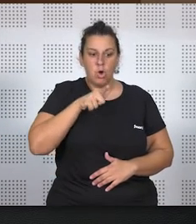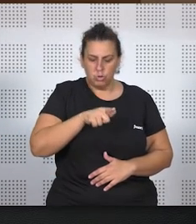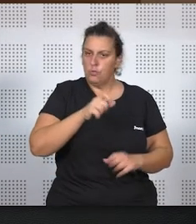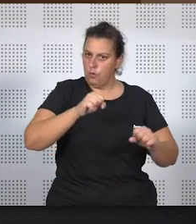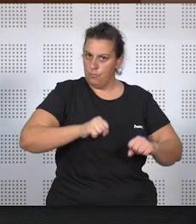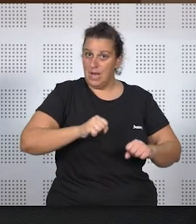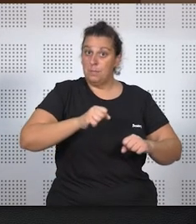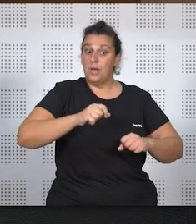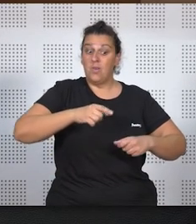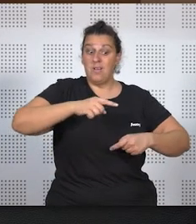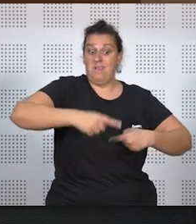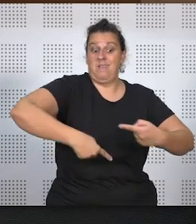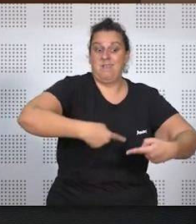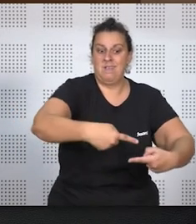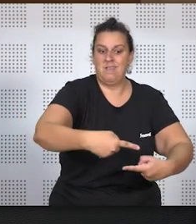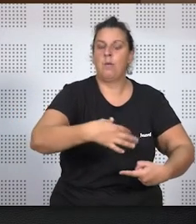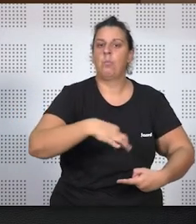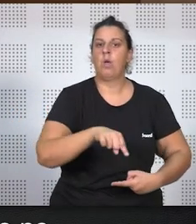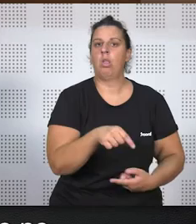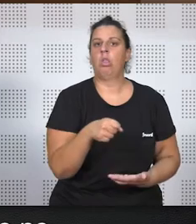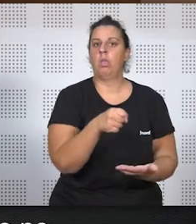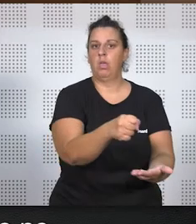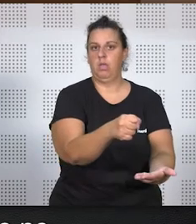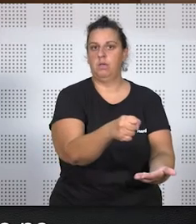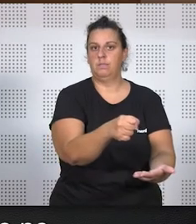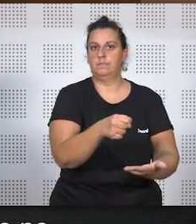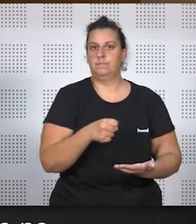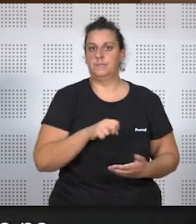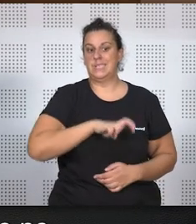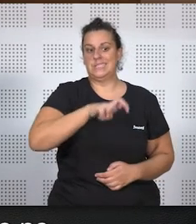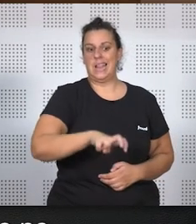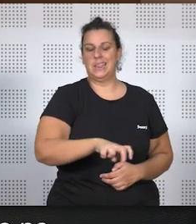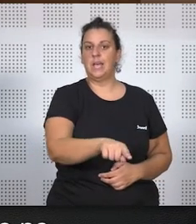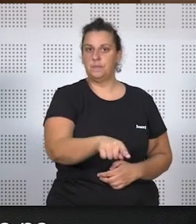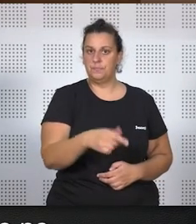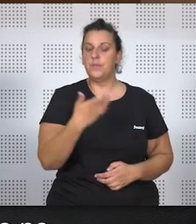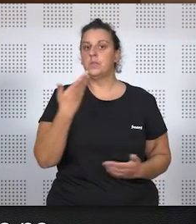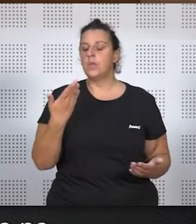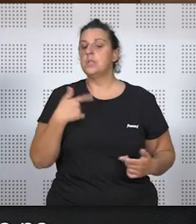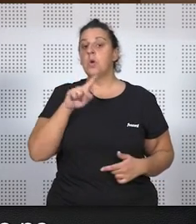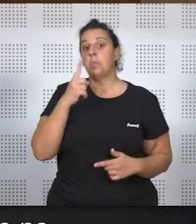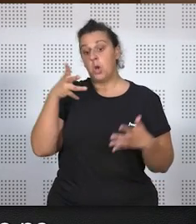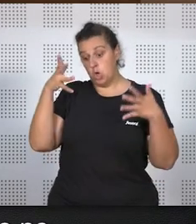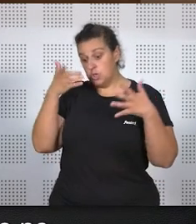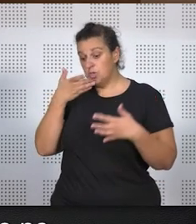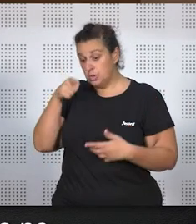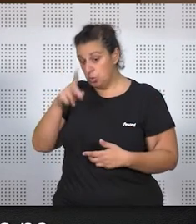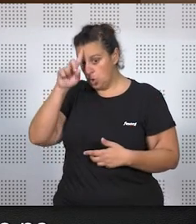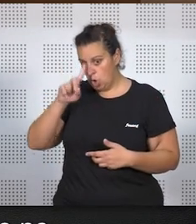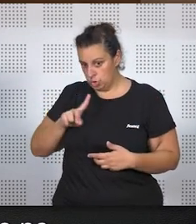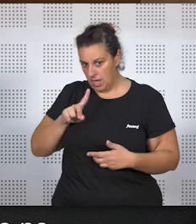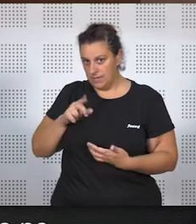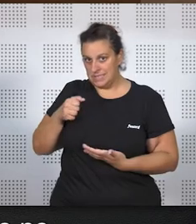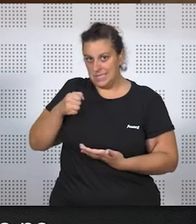afectará a sus hijos y descendientes. Por lo cual, a veces, dices, mire, si no tiene usted muy claro si tiene que desheredar o no, y va a